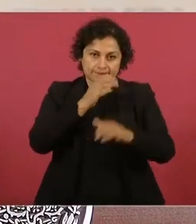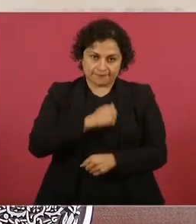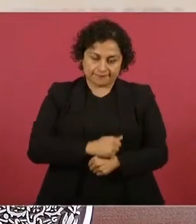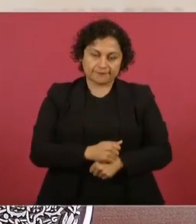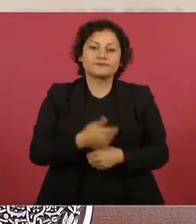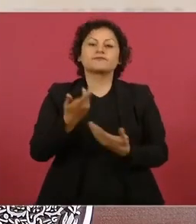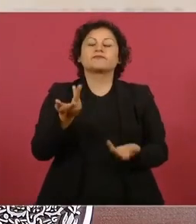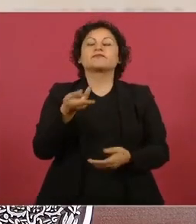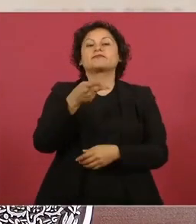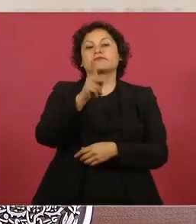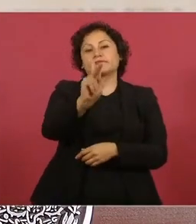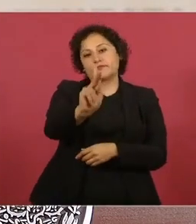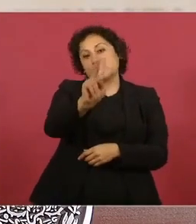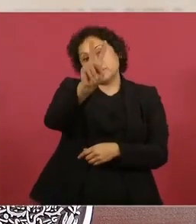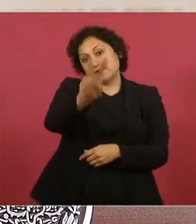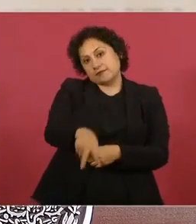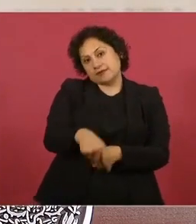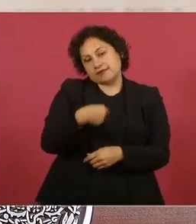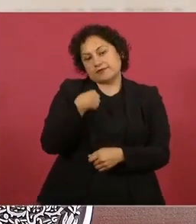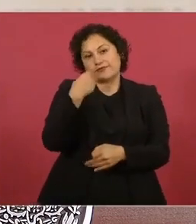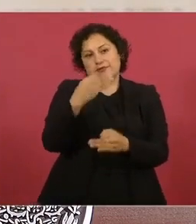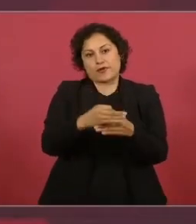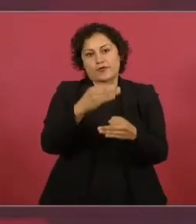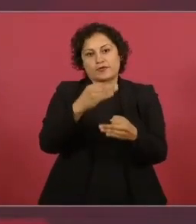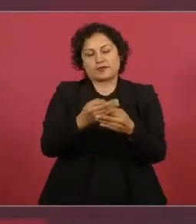les mandamos un abrazo